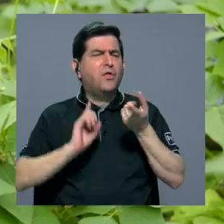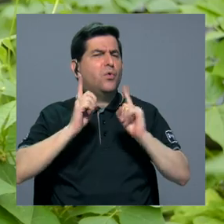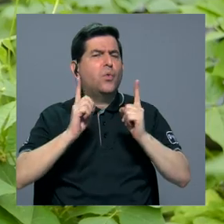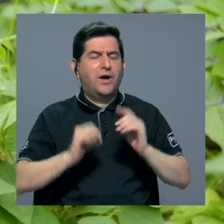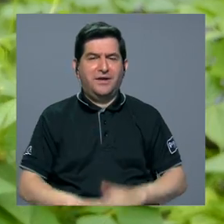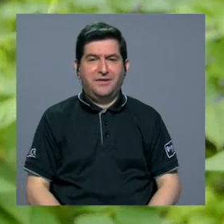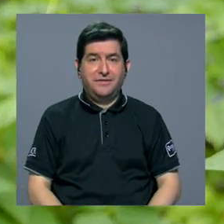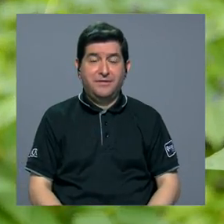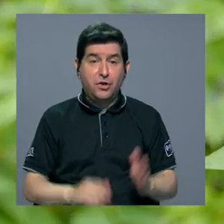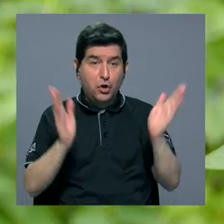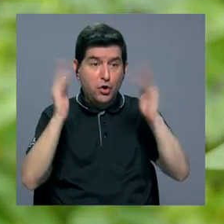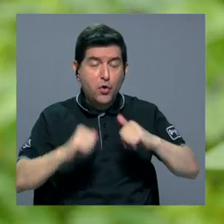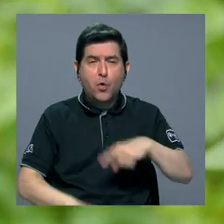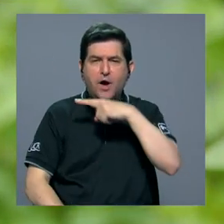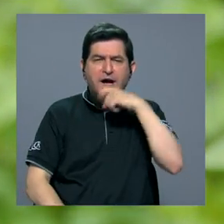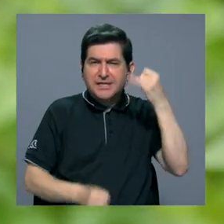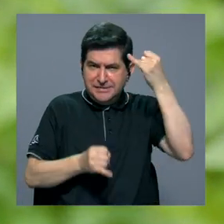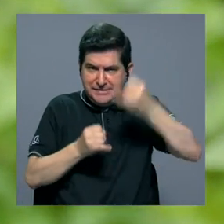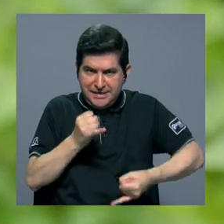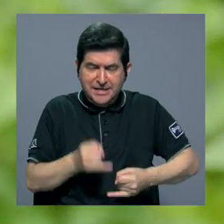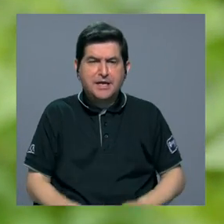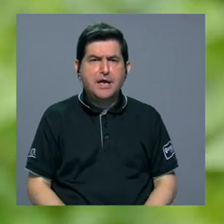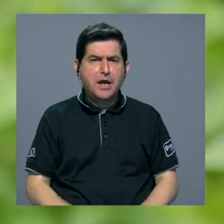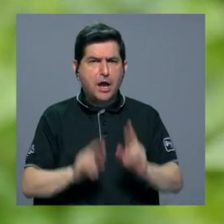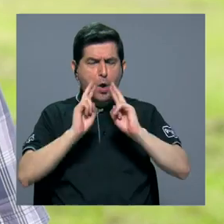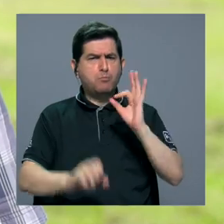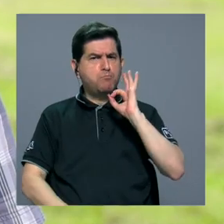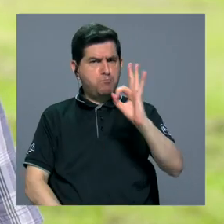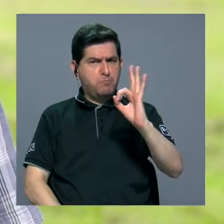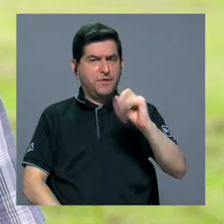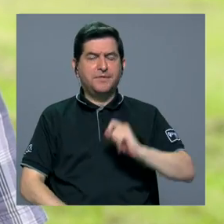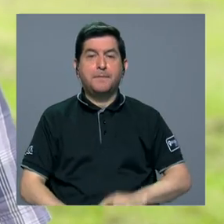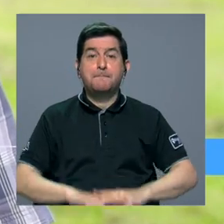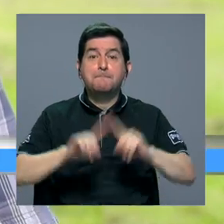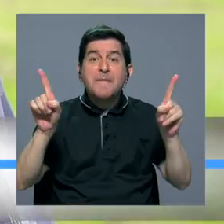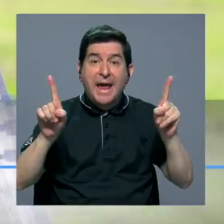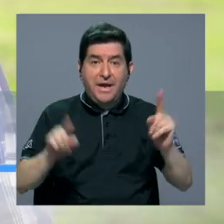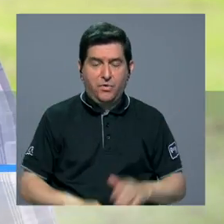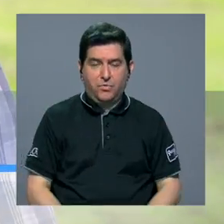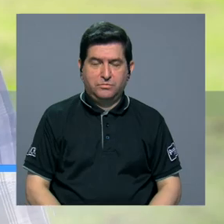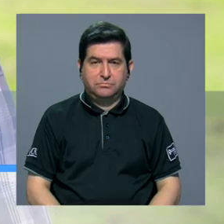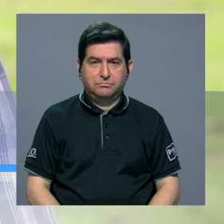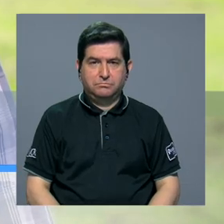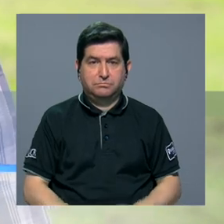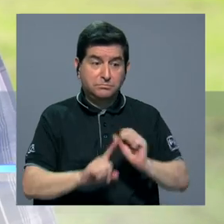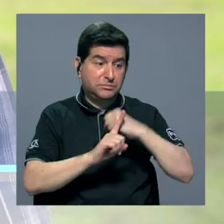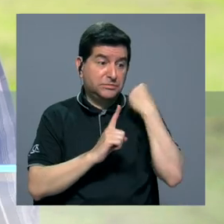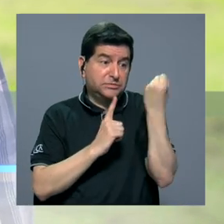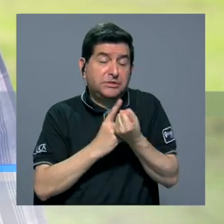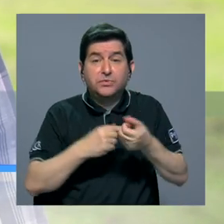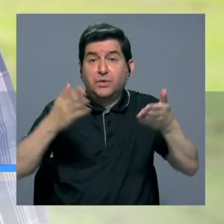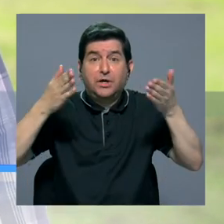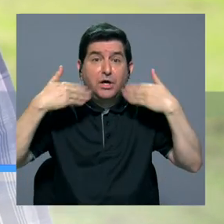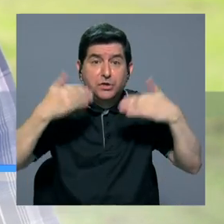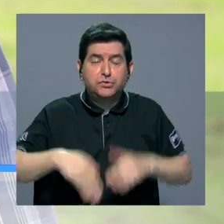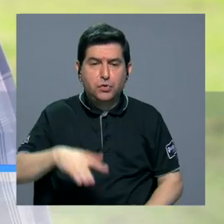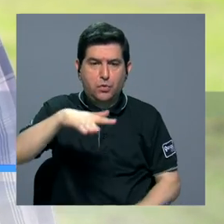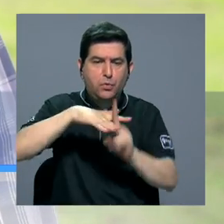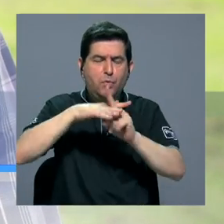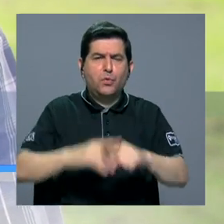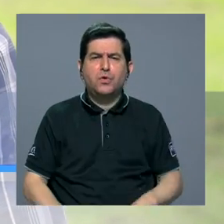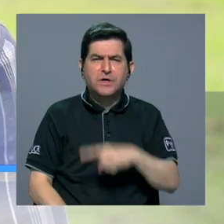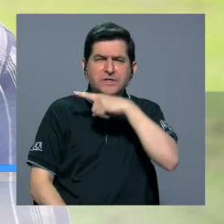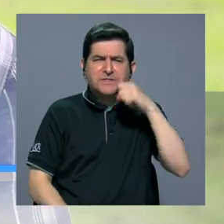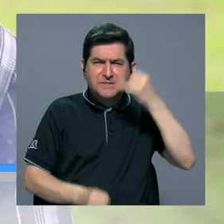Que si no hay sequía terminal, produce bastante bien. Pero si por las cuestiones de clima viene una sequía